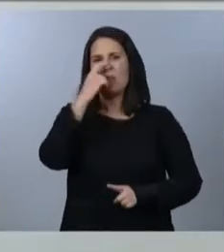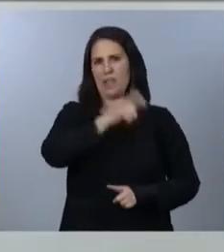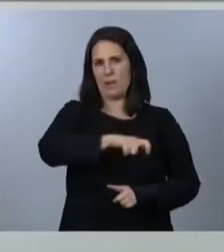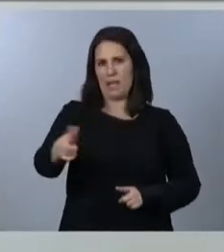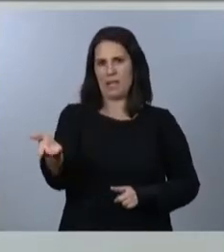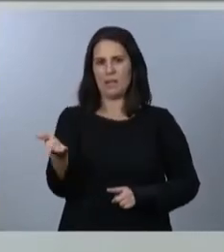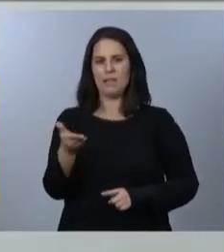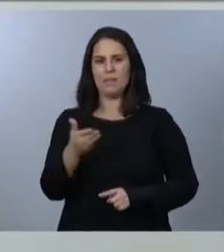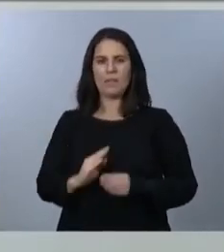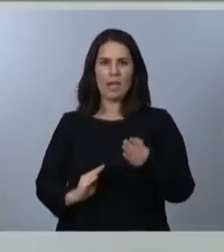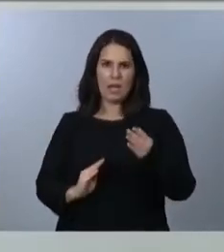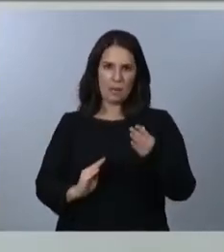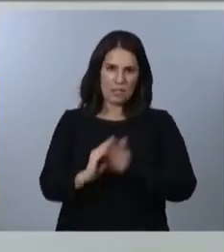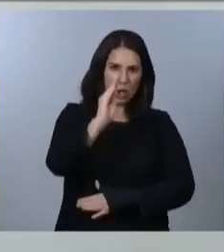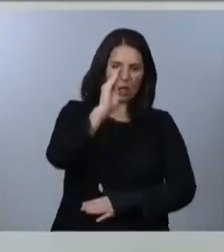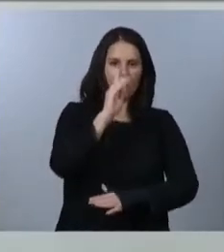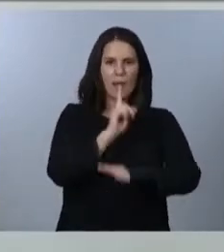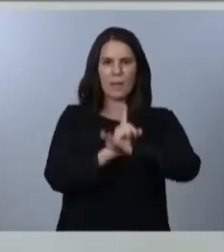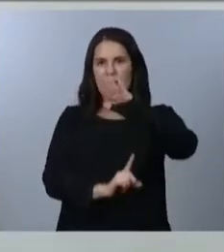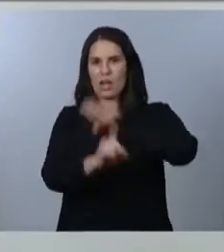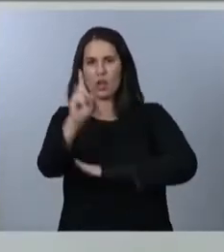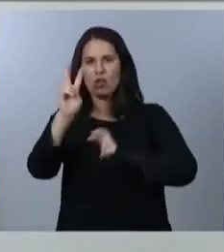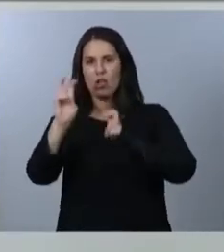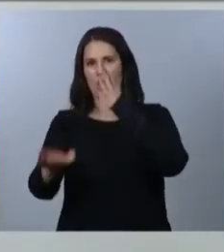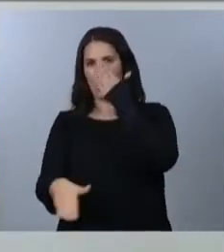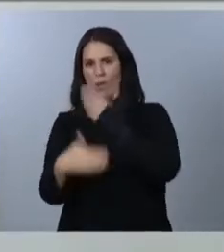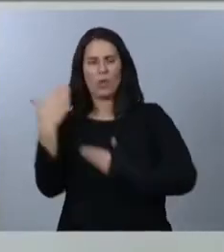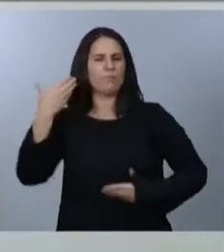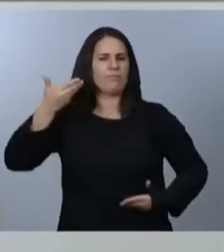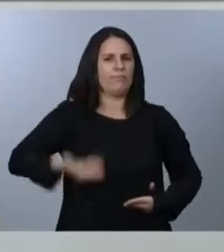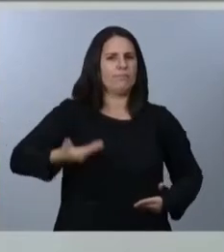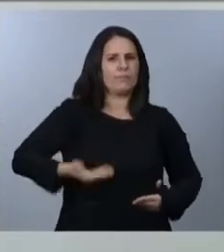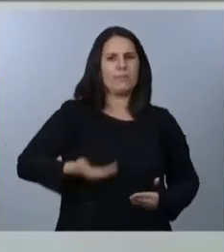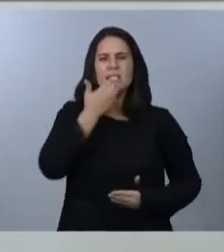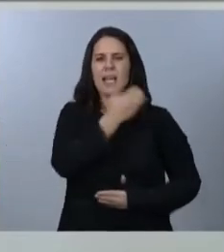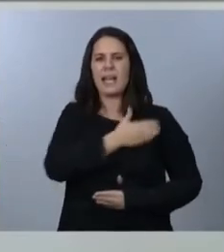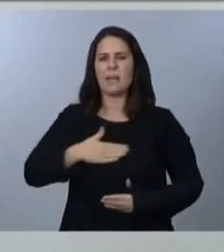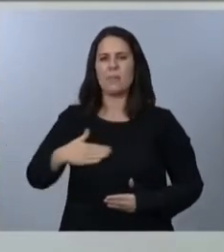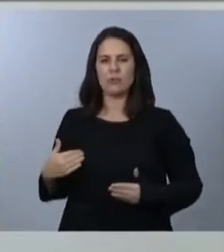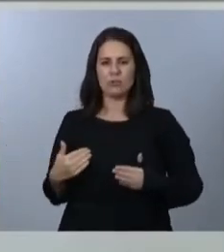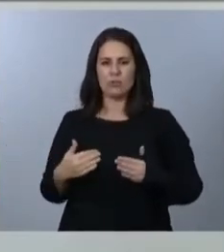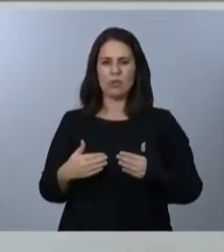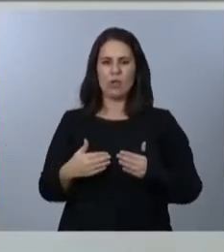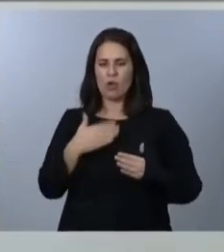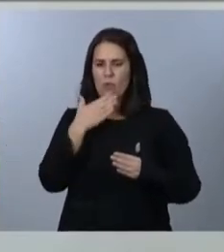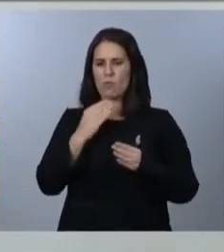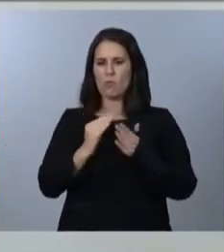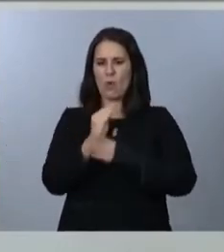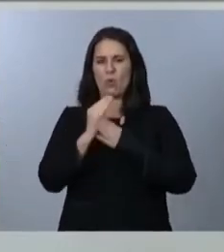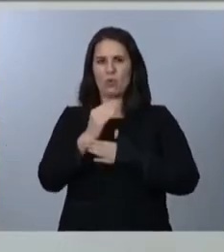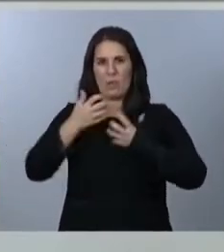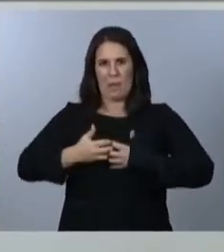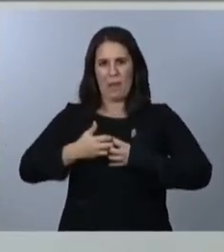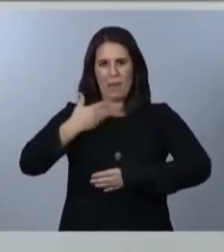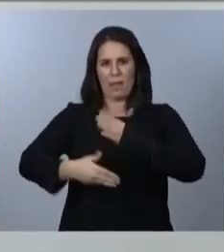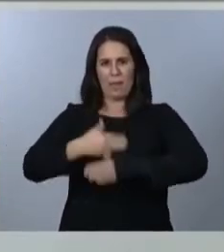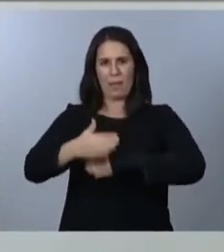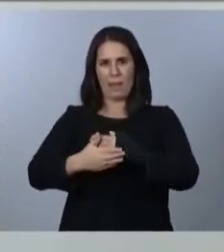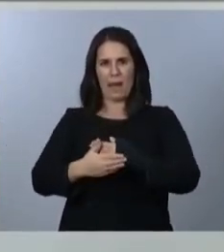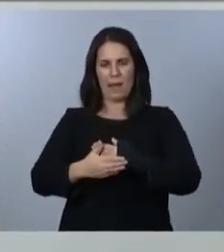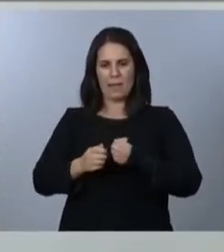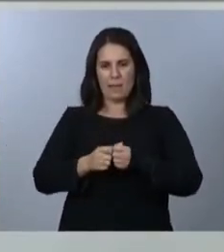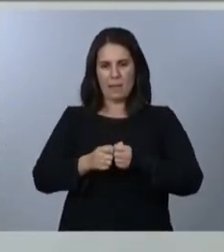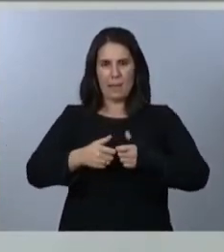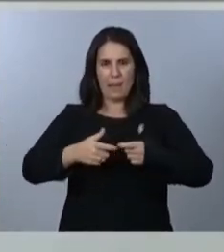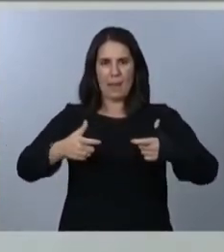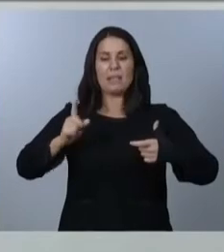desarrollo, la innovación, fundamental si queremos dar ese salto de productividad que nos permita no solamente crecer, sino también crear empleo de calidad